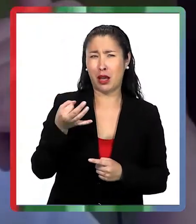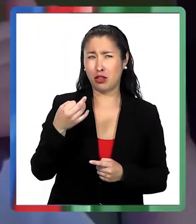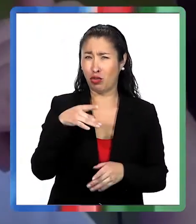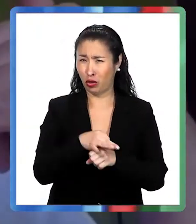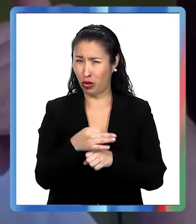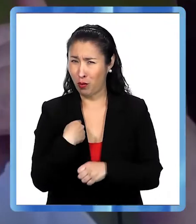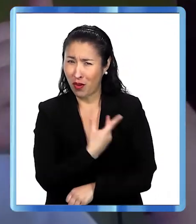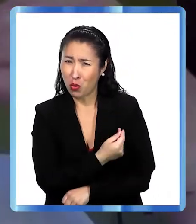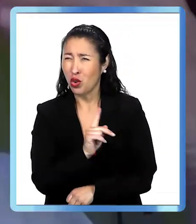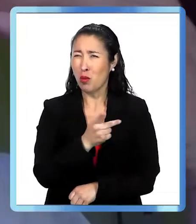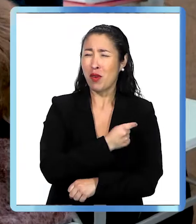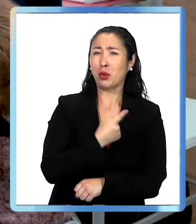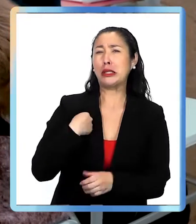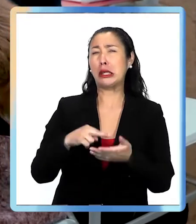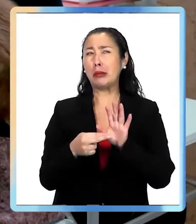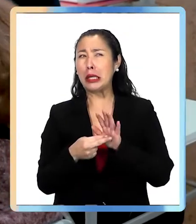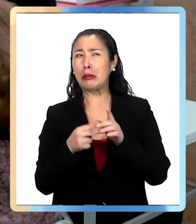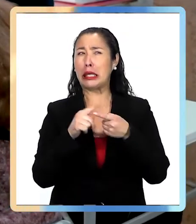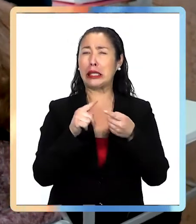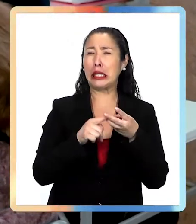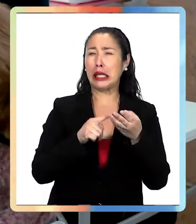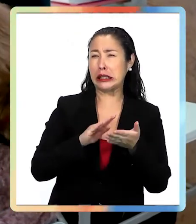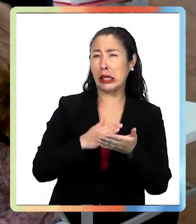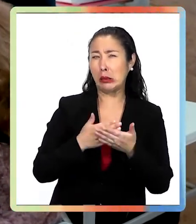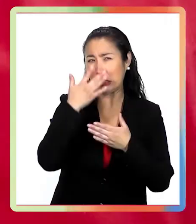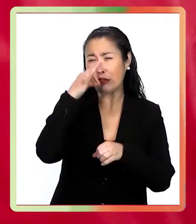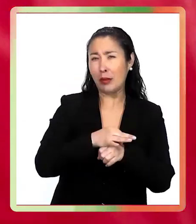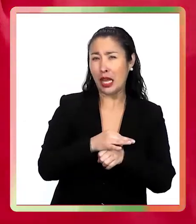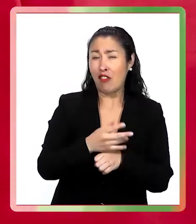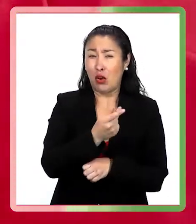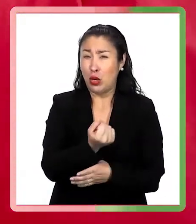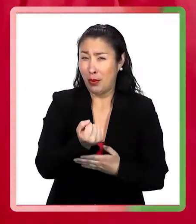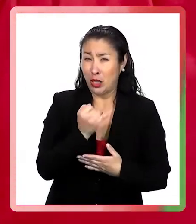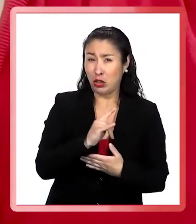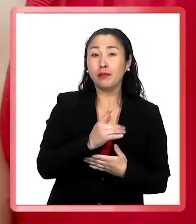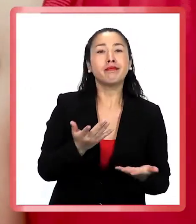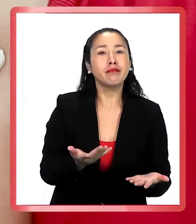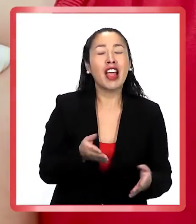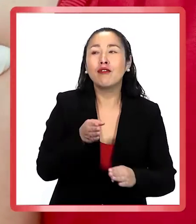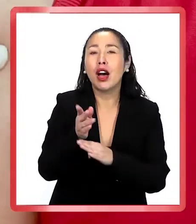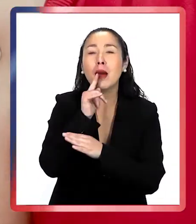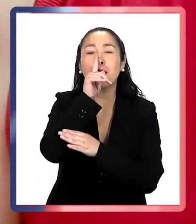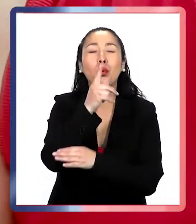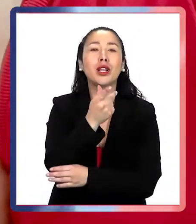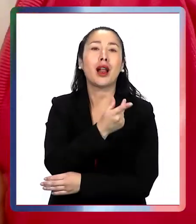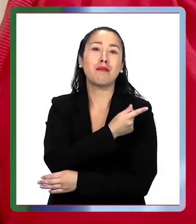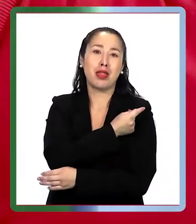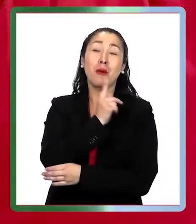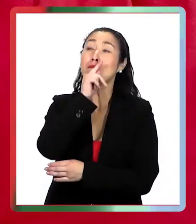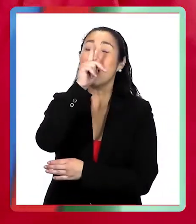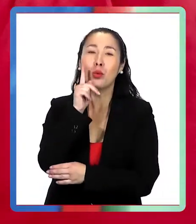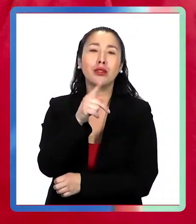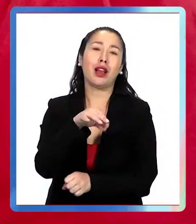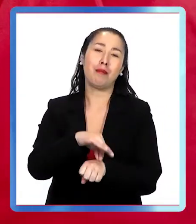pucha, ¿me vacuno o no me vacuno? Fíjese que tengo estos problemas de salud, ¿me influye la vacuna? Bueno, pregúntele a su doctor si tiene algún